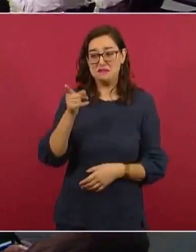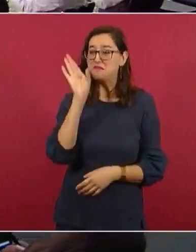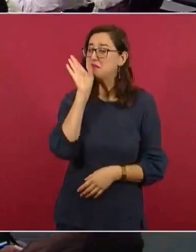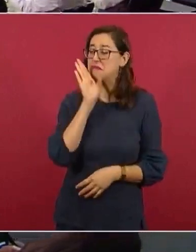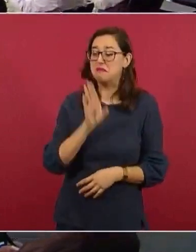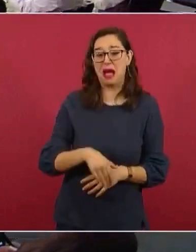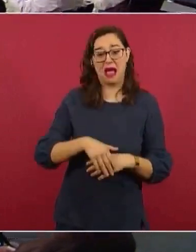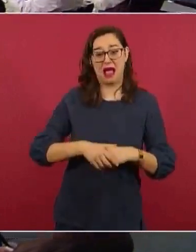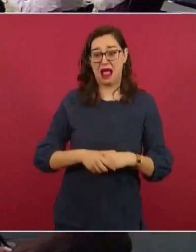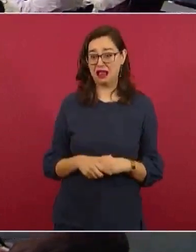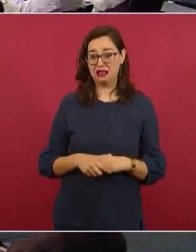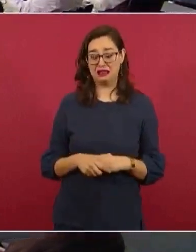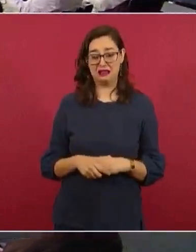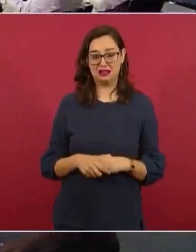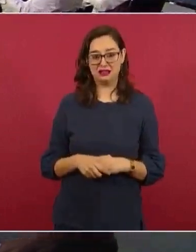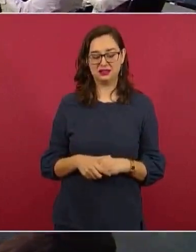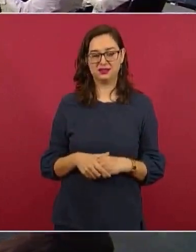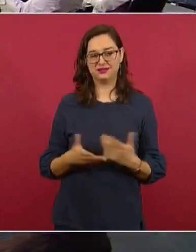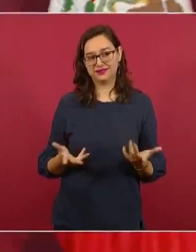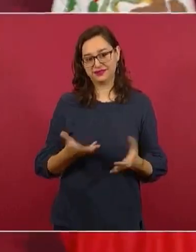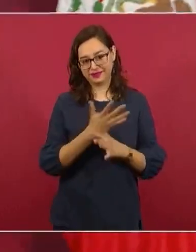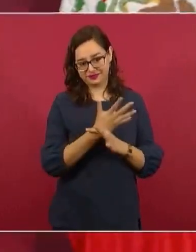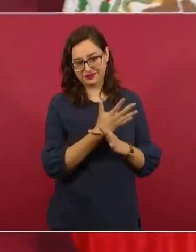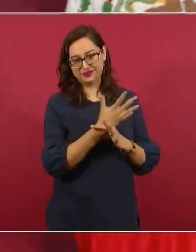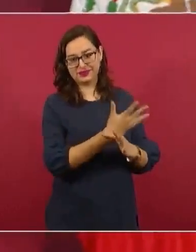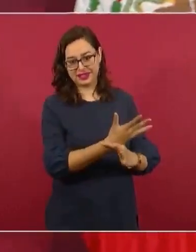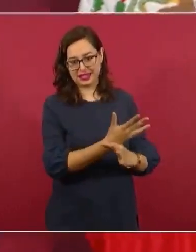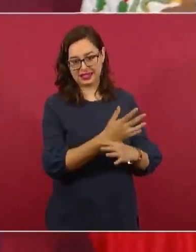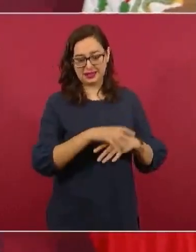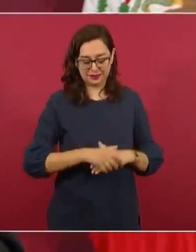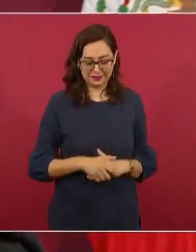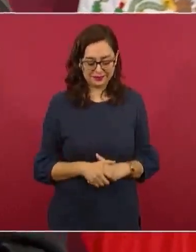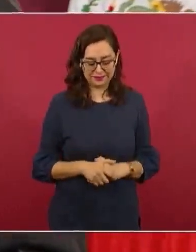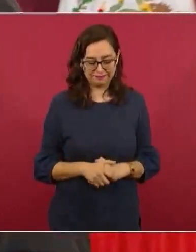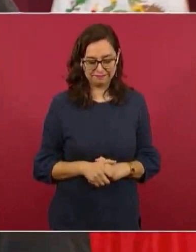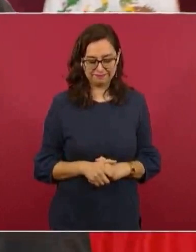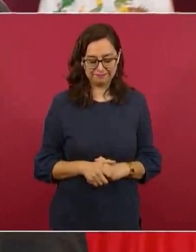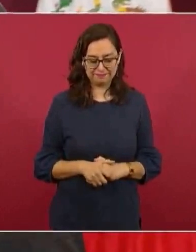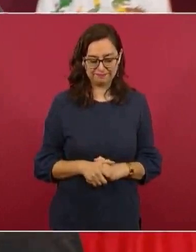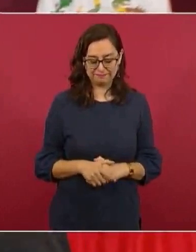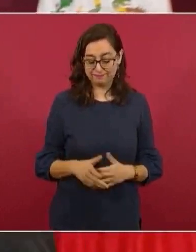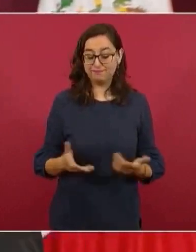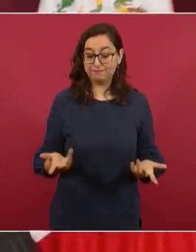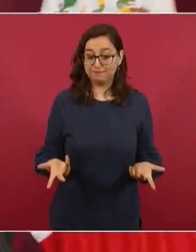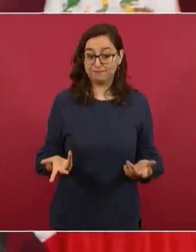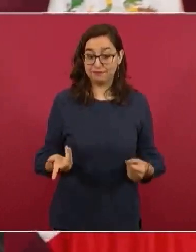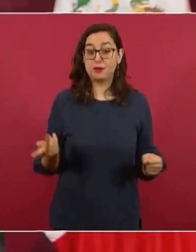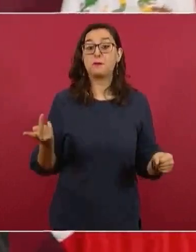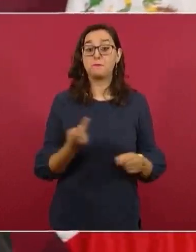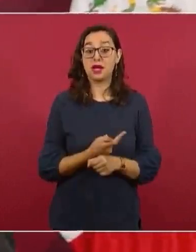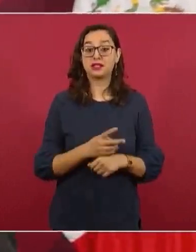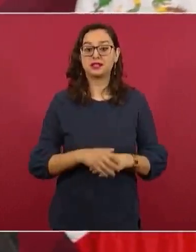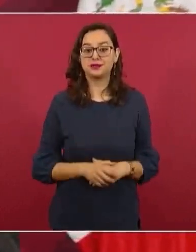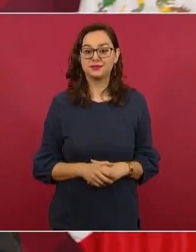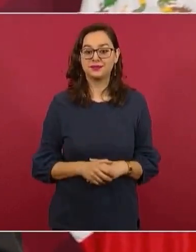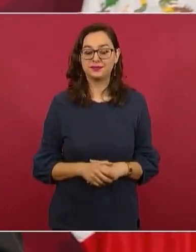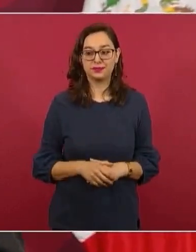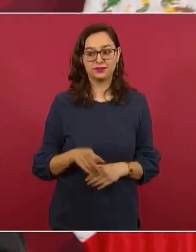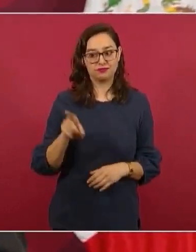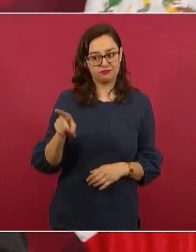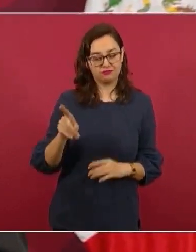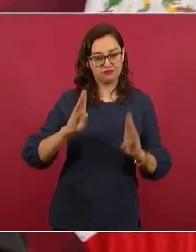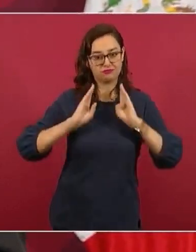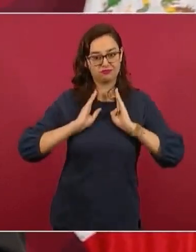tenemos que reconocer la actitud responsable del